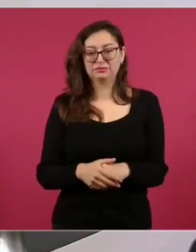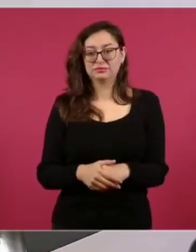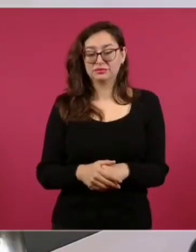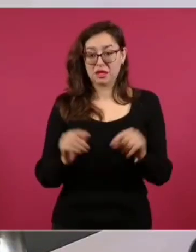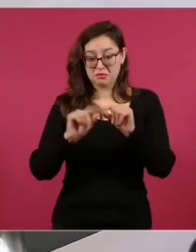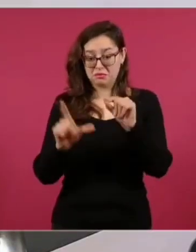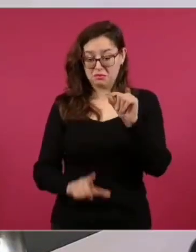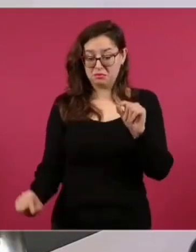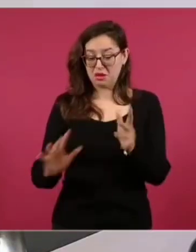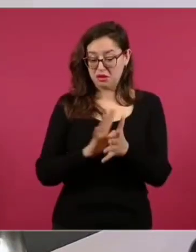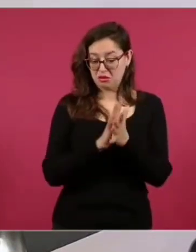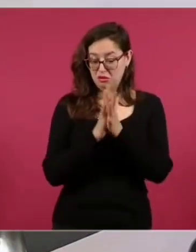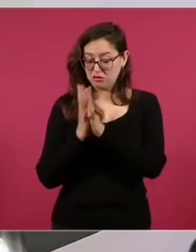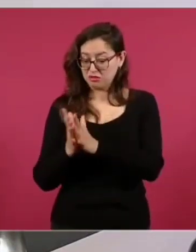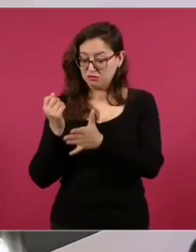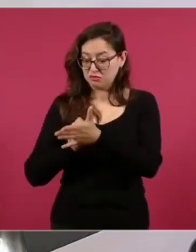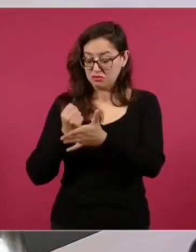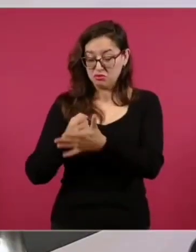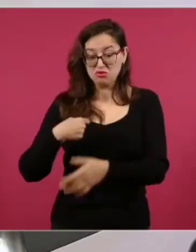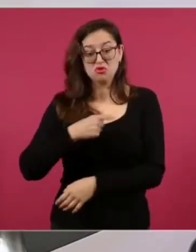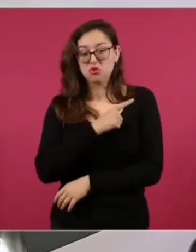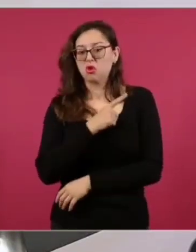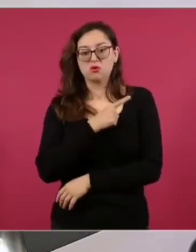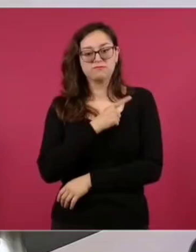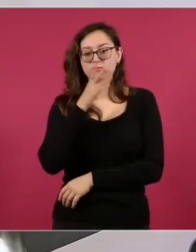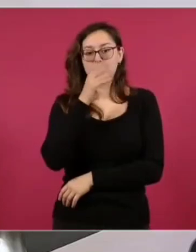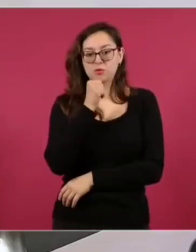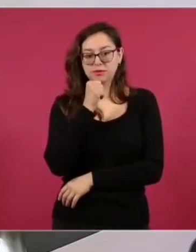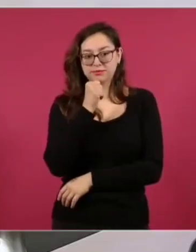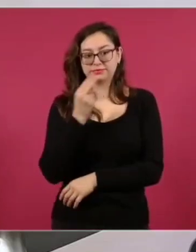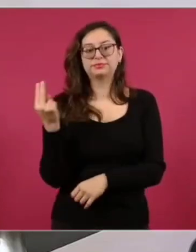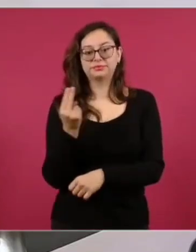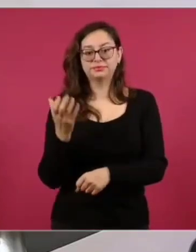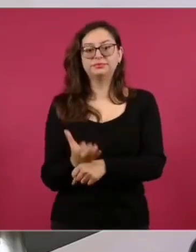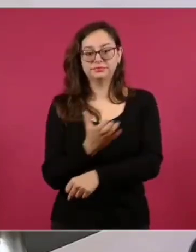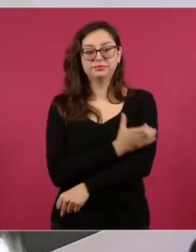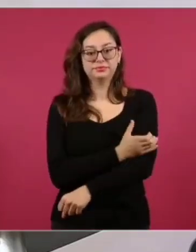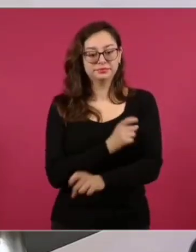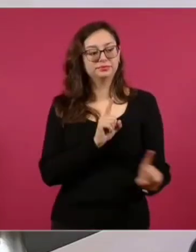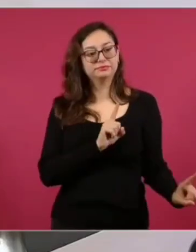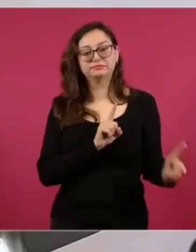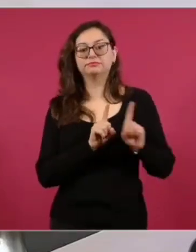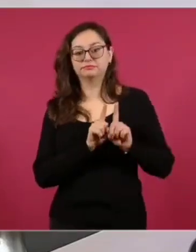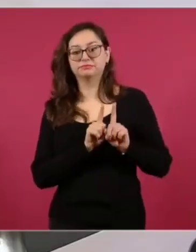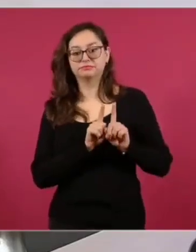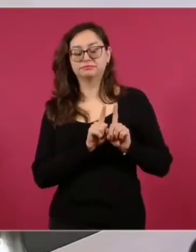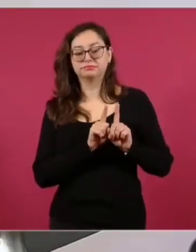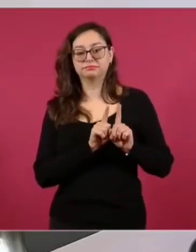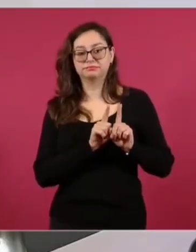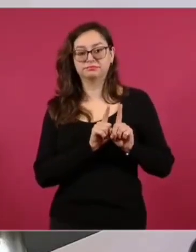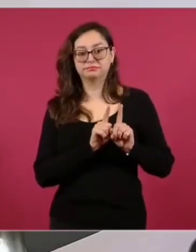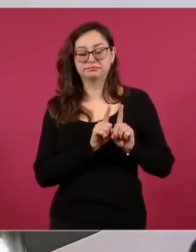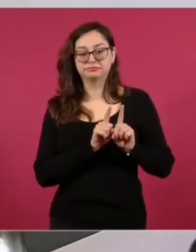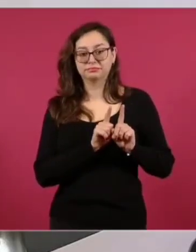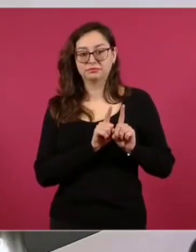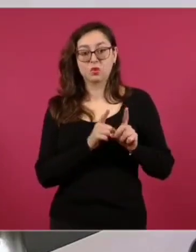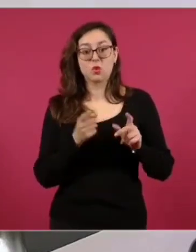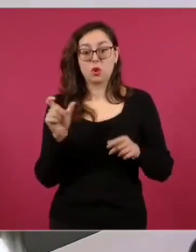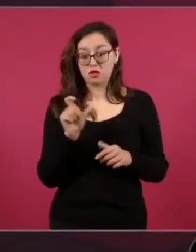de una compañera. En una primera etapa fue fundamental,